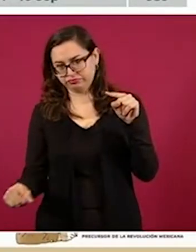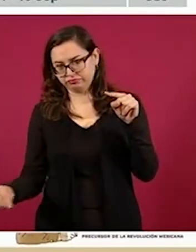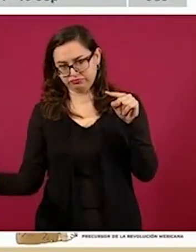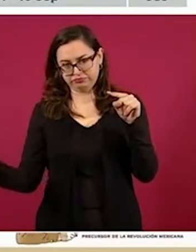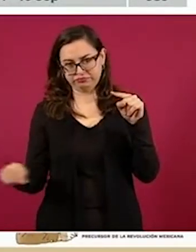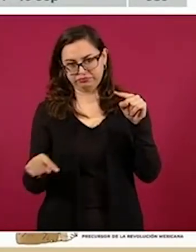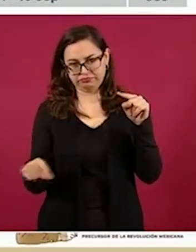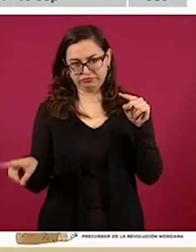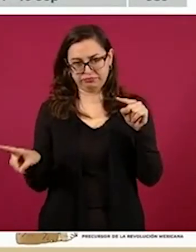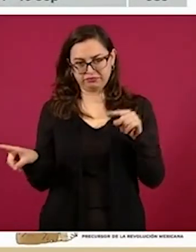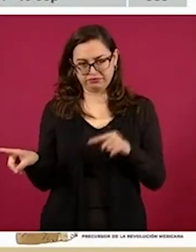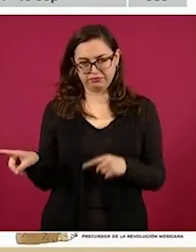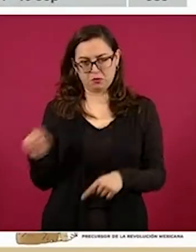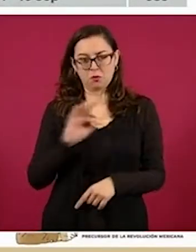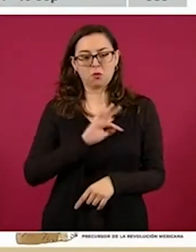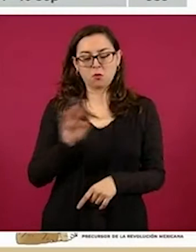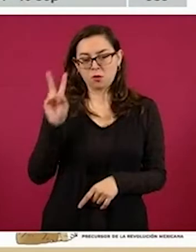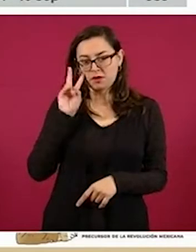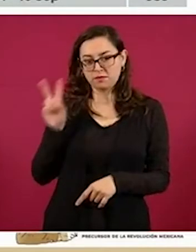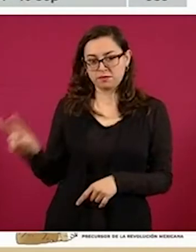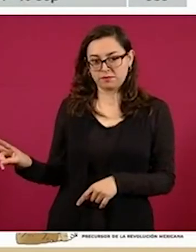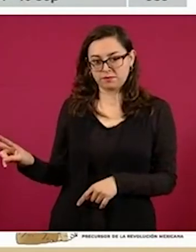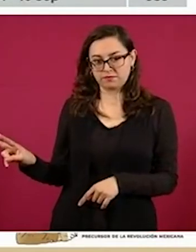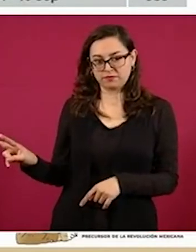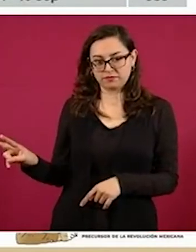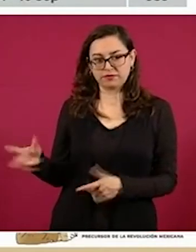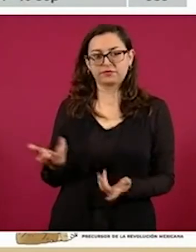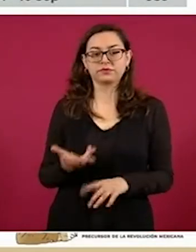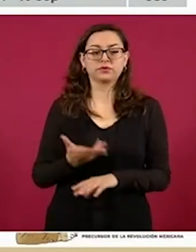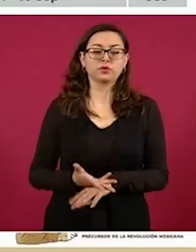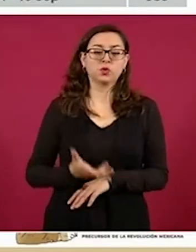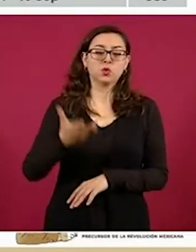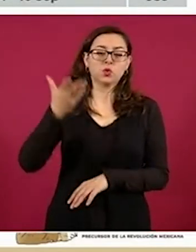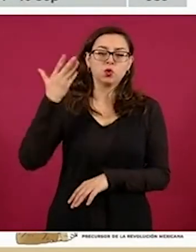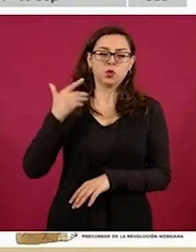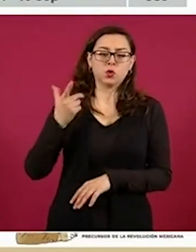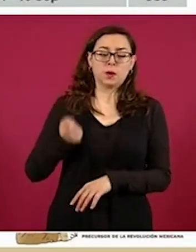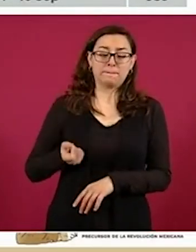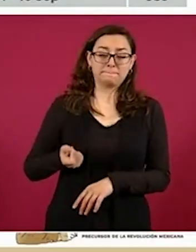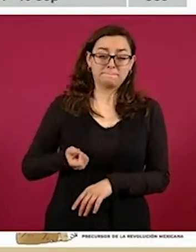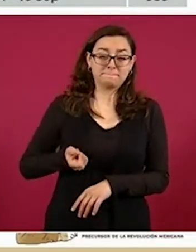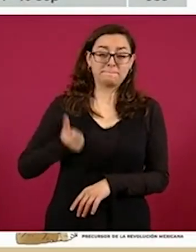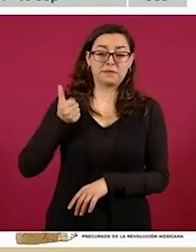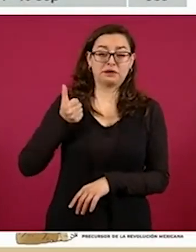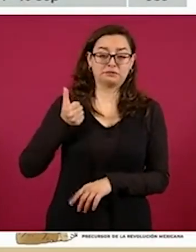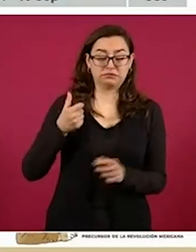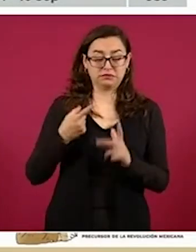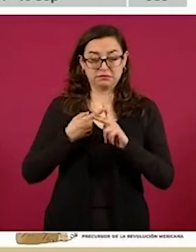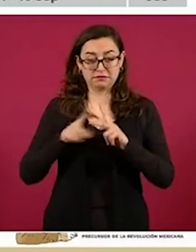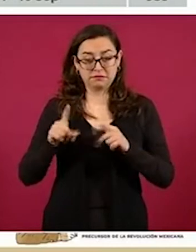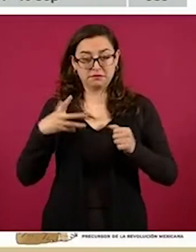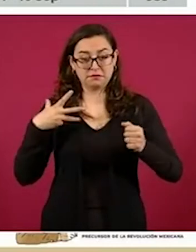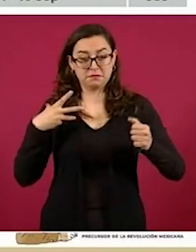estamos más o menos a la intensidad de la quinta parte de lo que tuvimos en la primera de las olas de